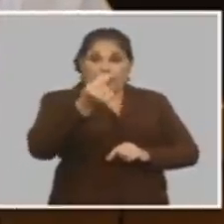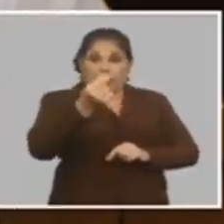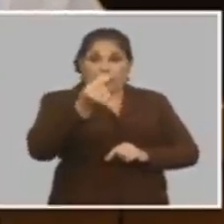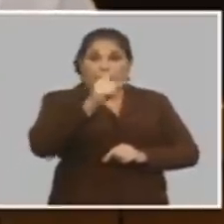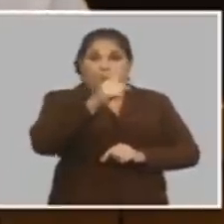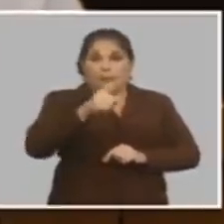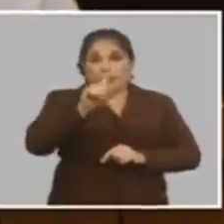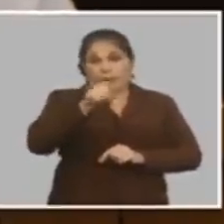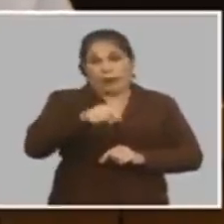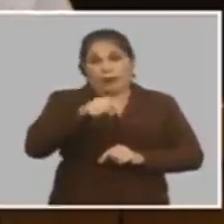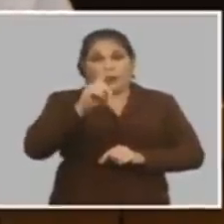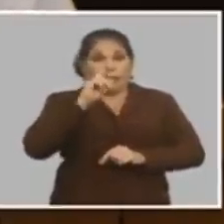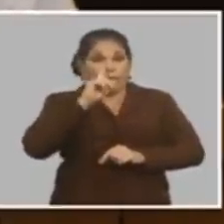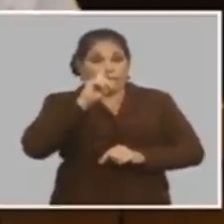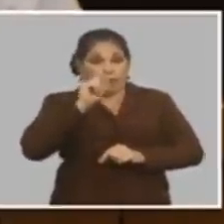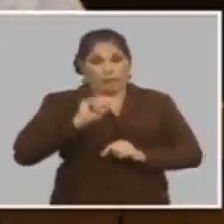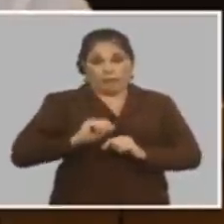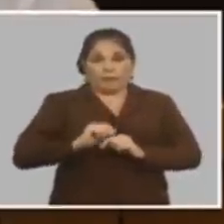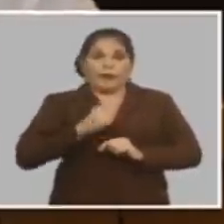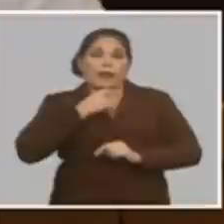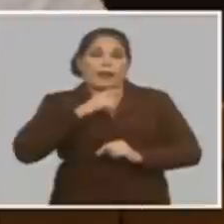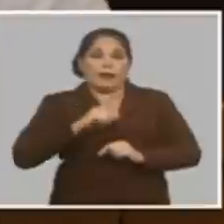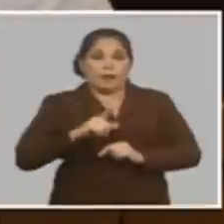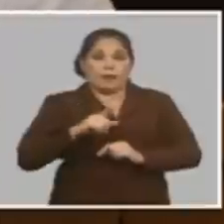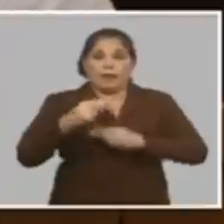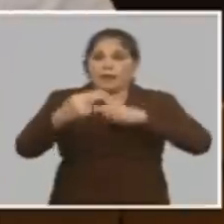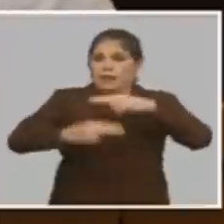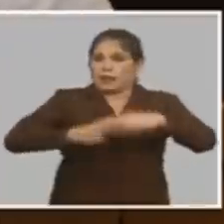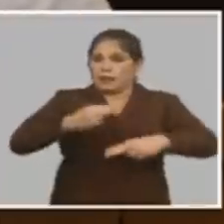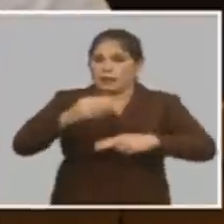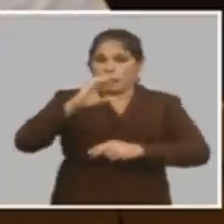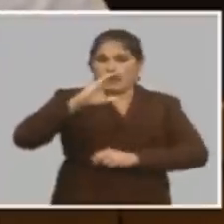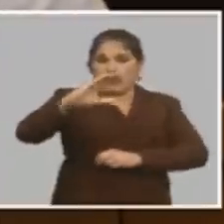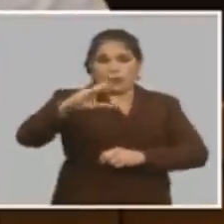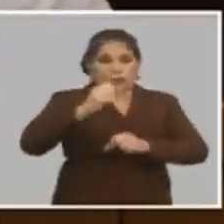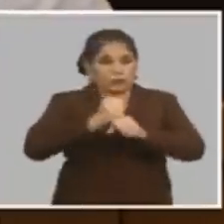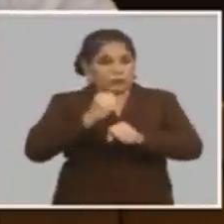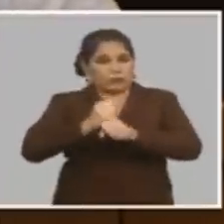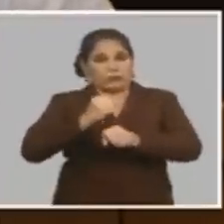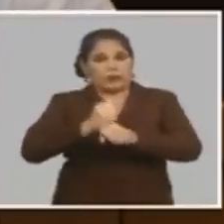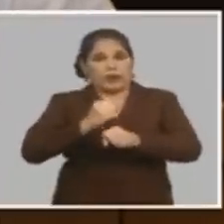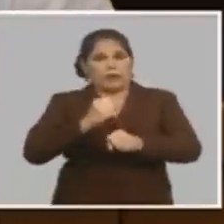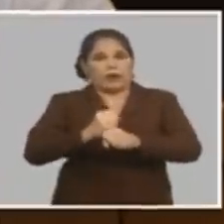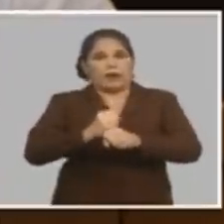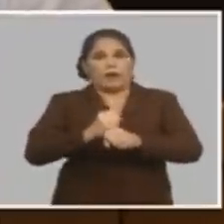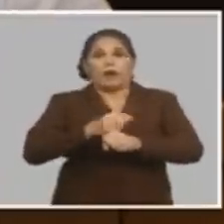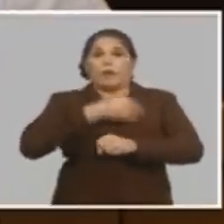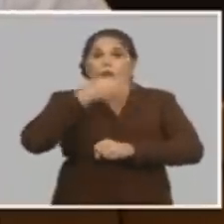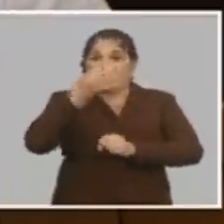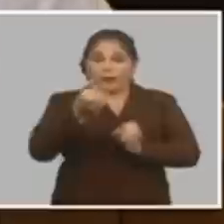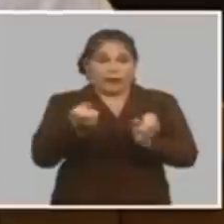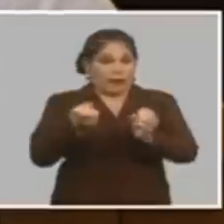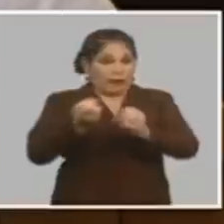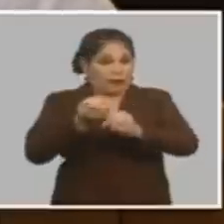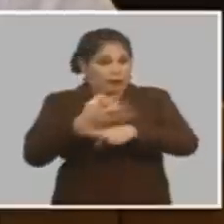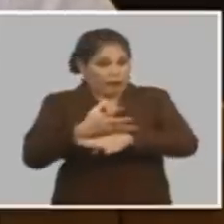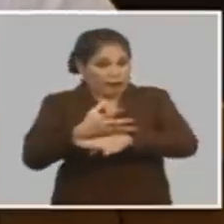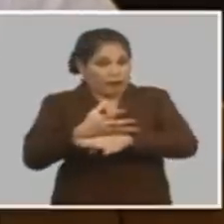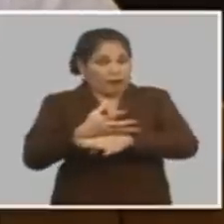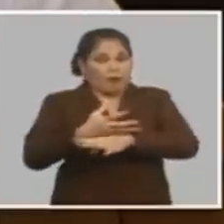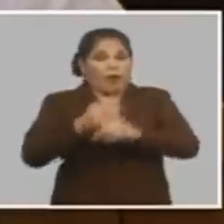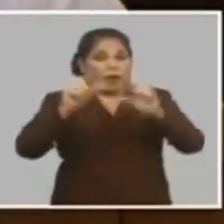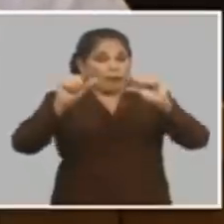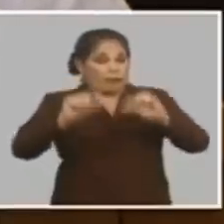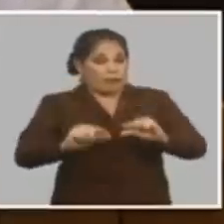el primero de noviembre y hacemos eso con el salario tengo que decir aquí bien clarito que la